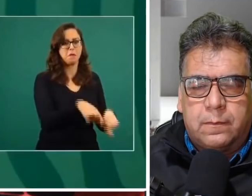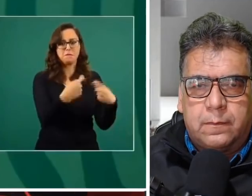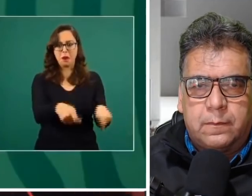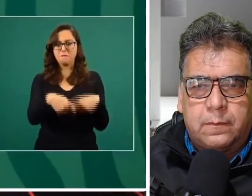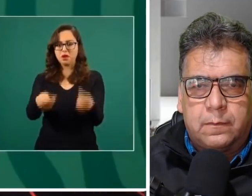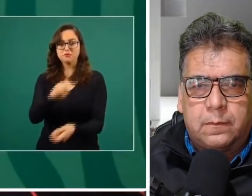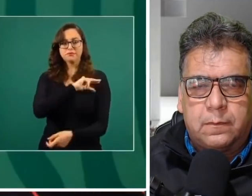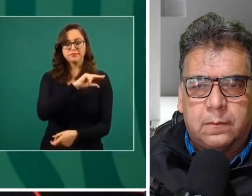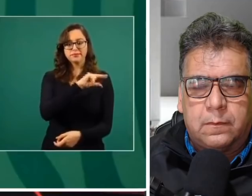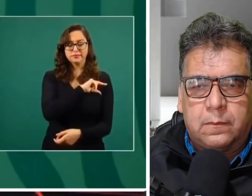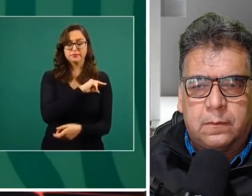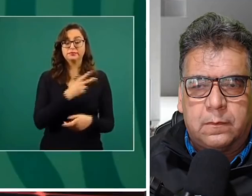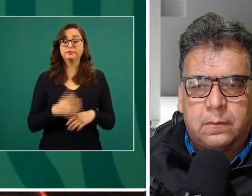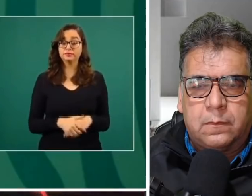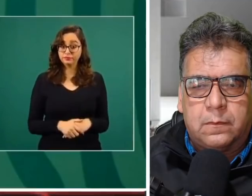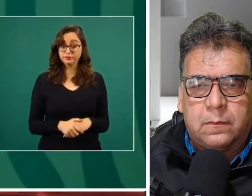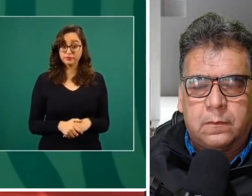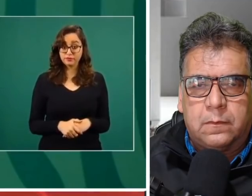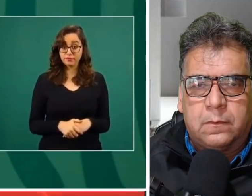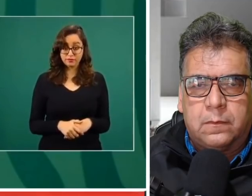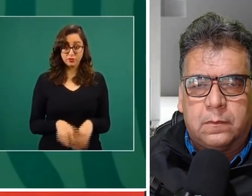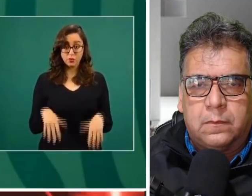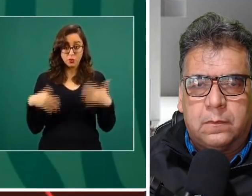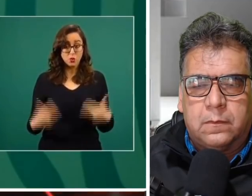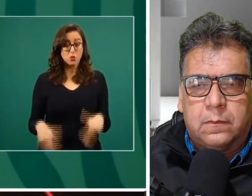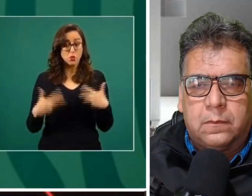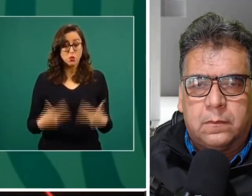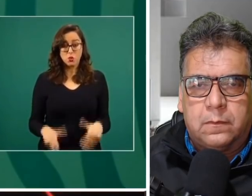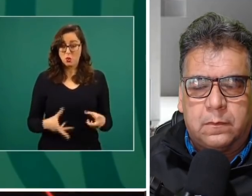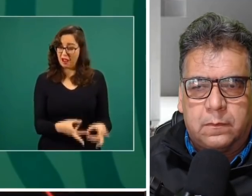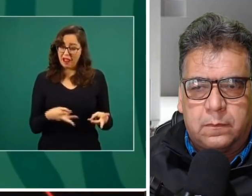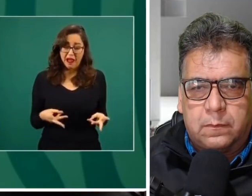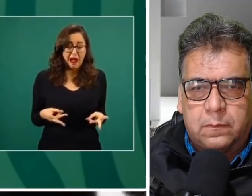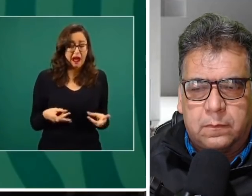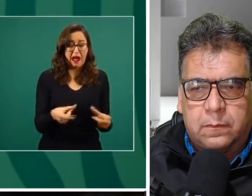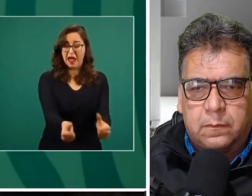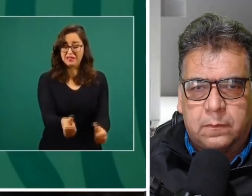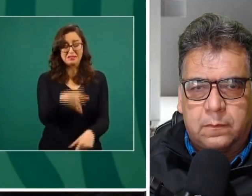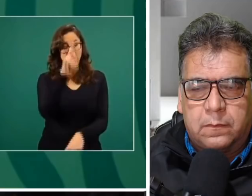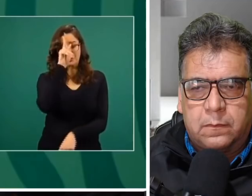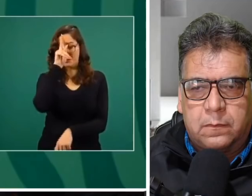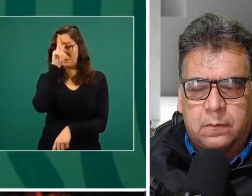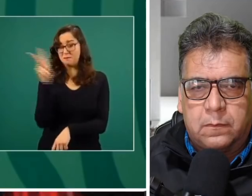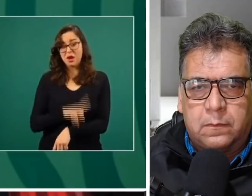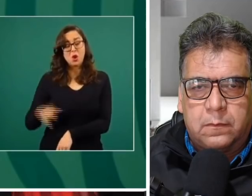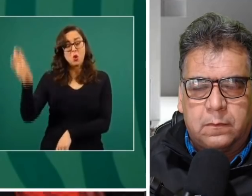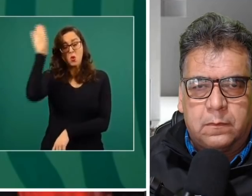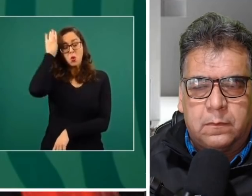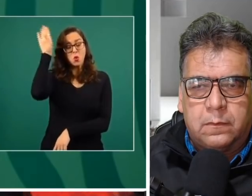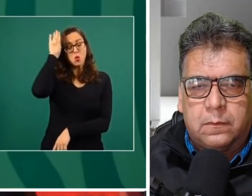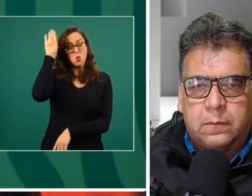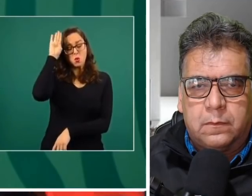que significaron y siguen significando un gasto elevadísimo para